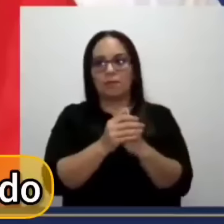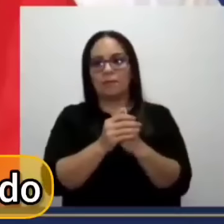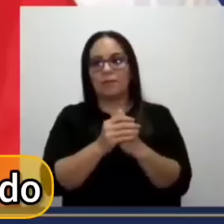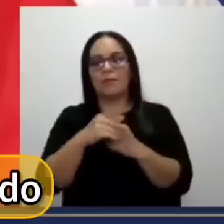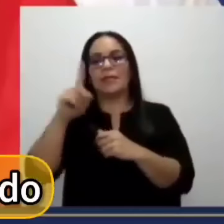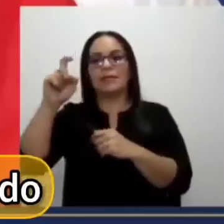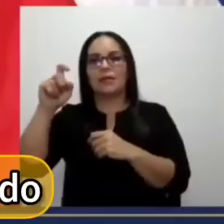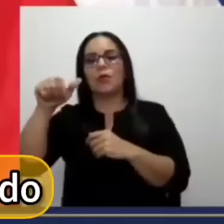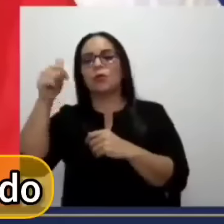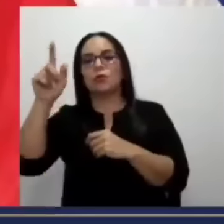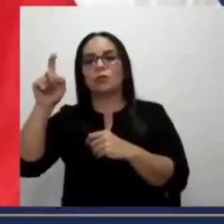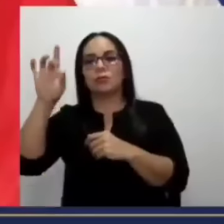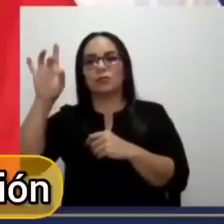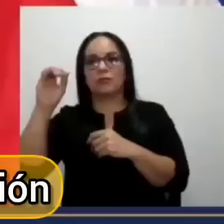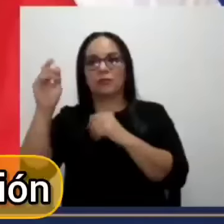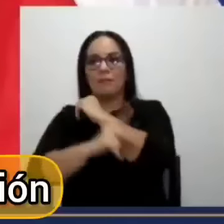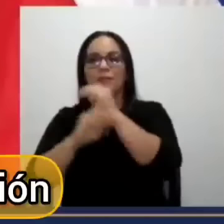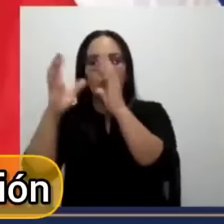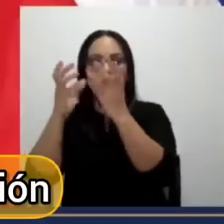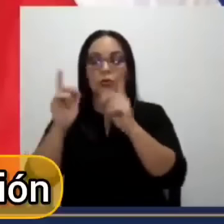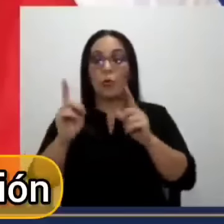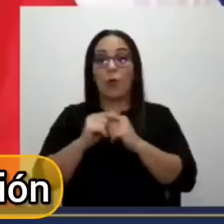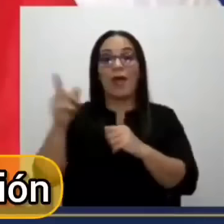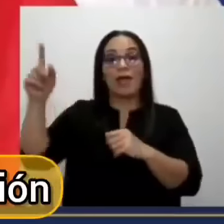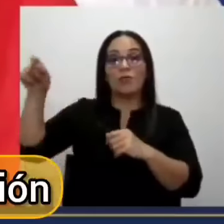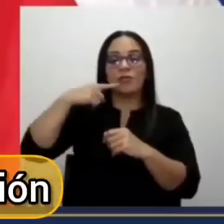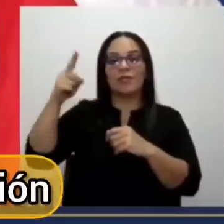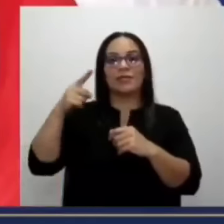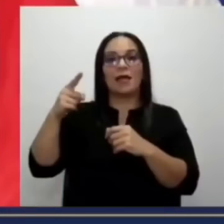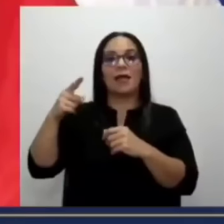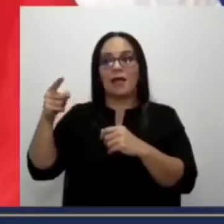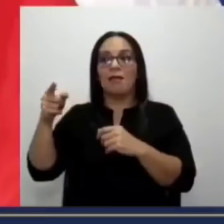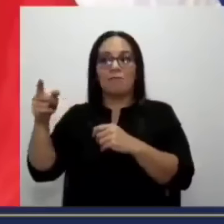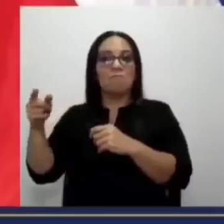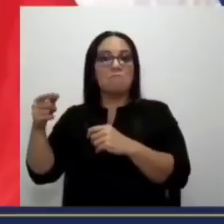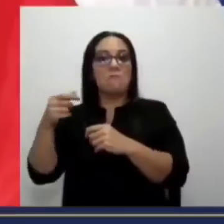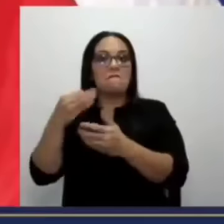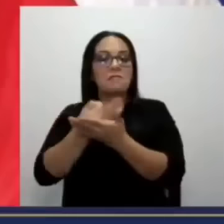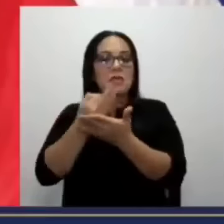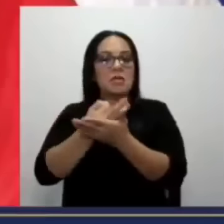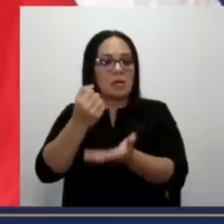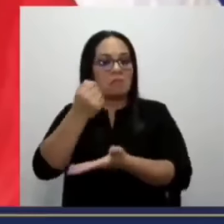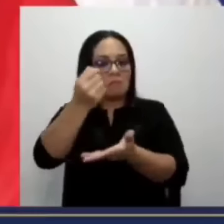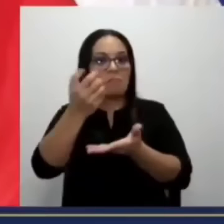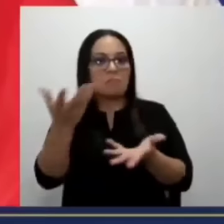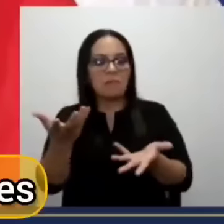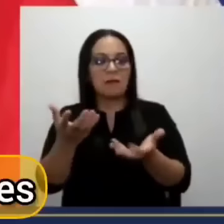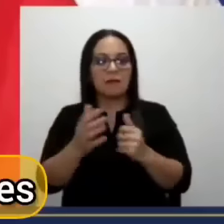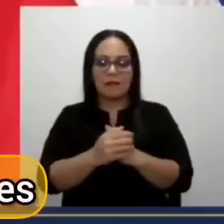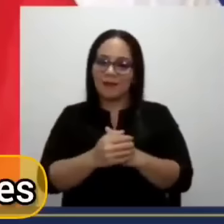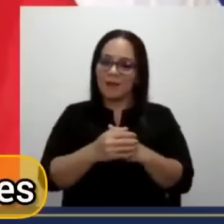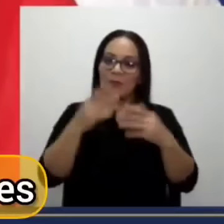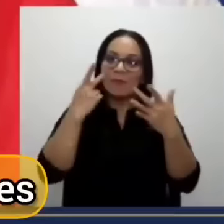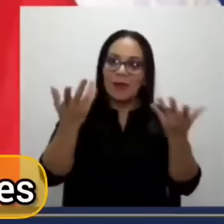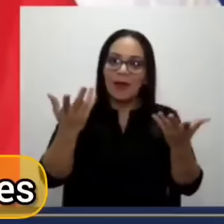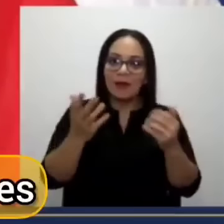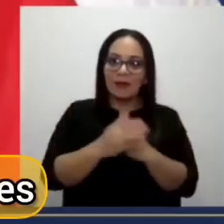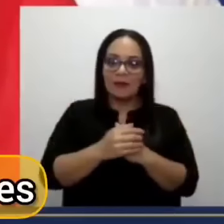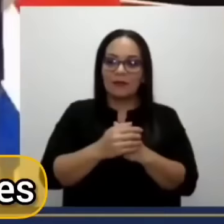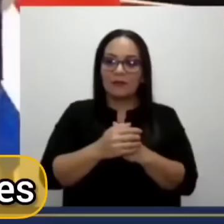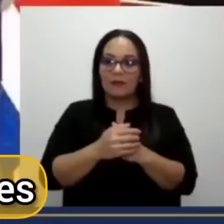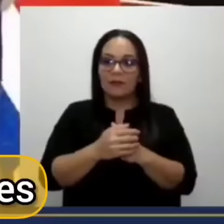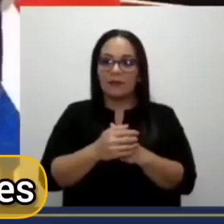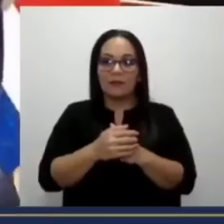países del resto del mundo, sino que le vamos a financiar su inversión. Vaya vea, los lugares donde se pueden establecer